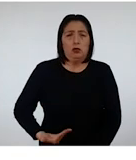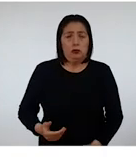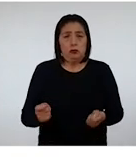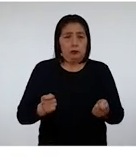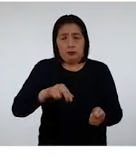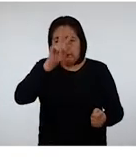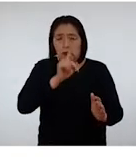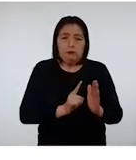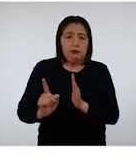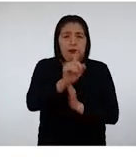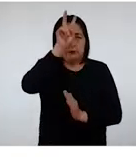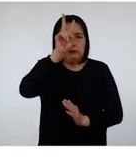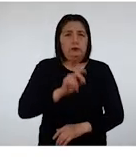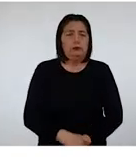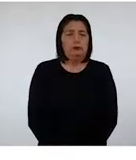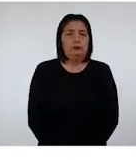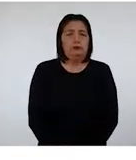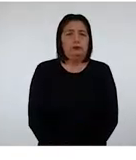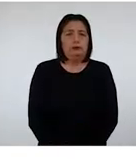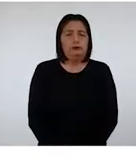Gobierno del Perú El Perú primero tenga nada no Pero No hay nada que